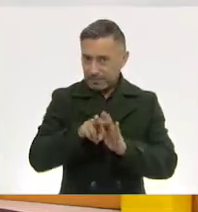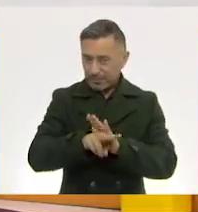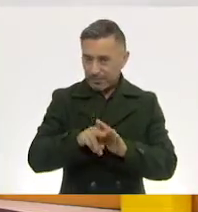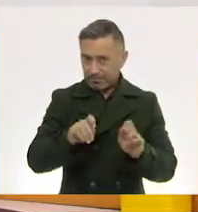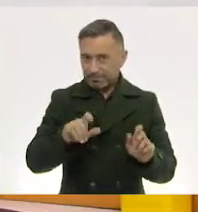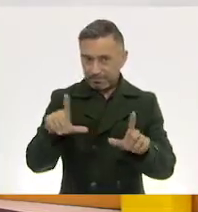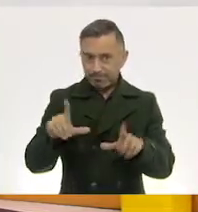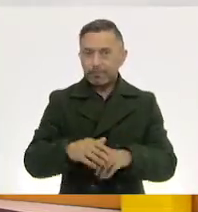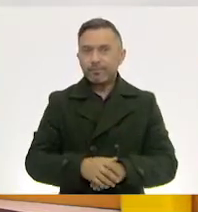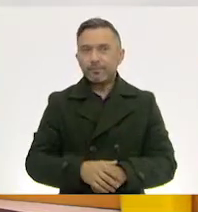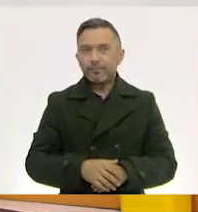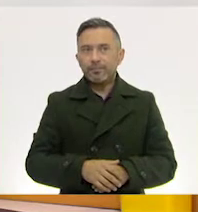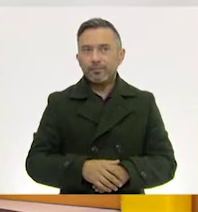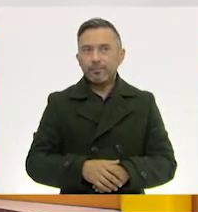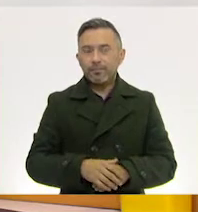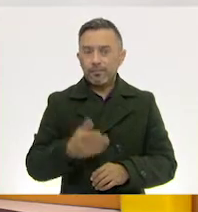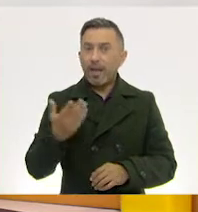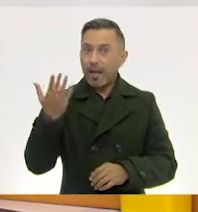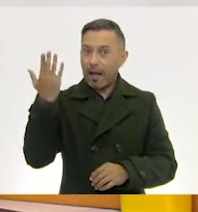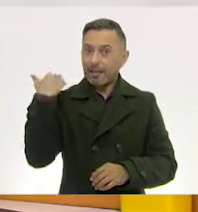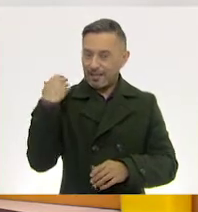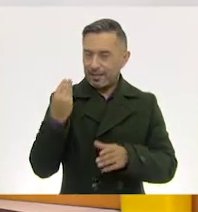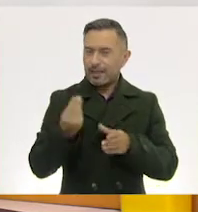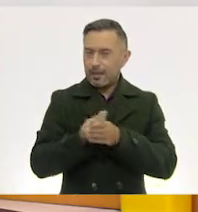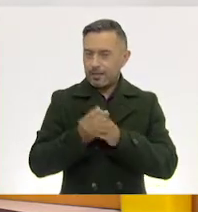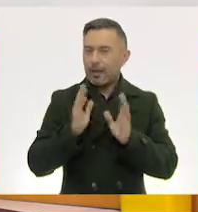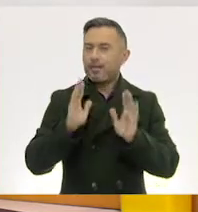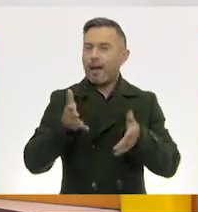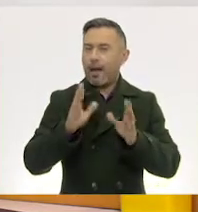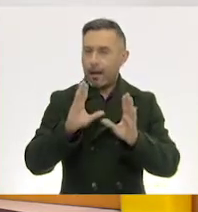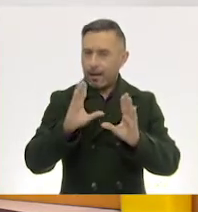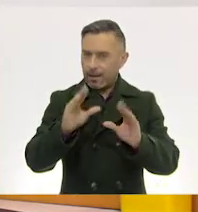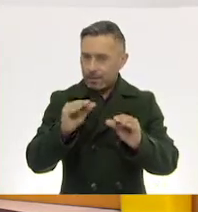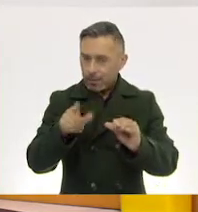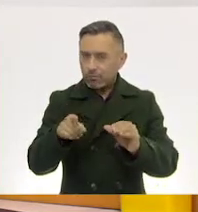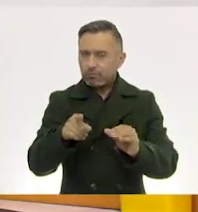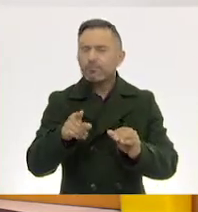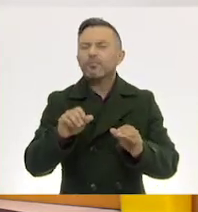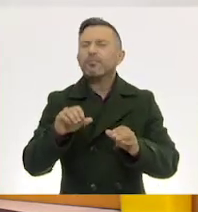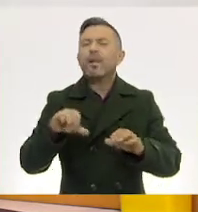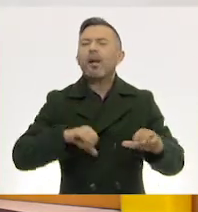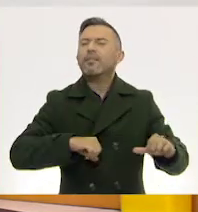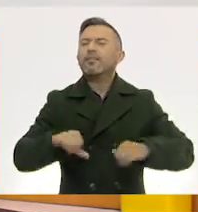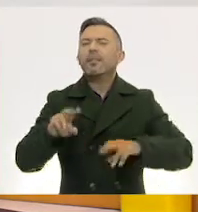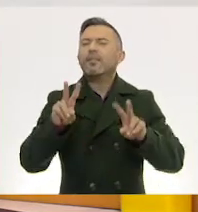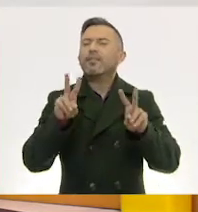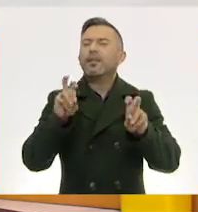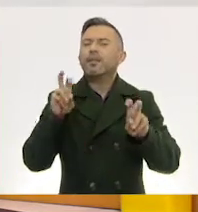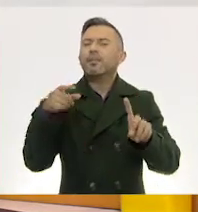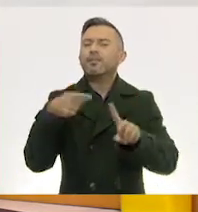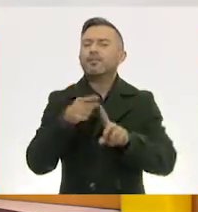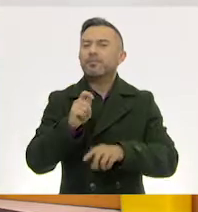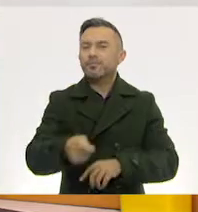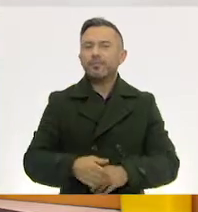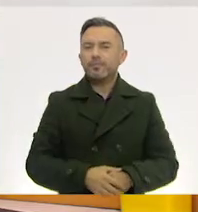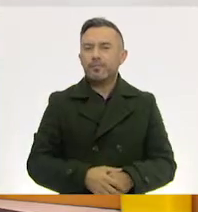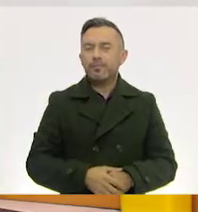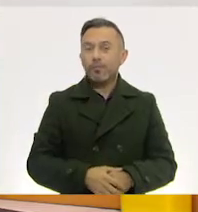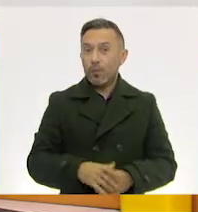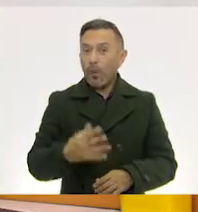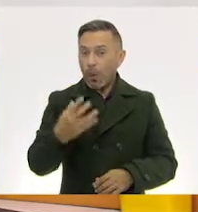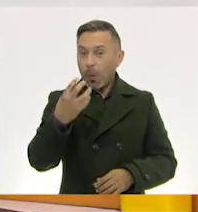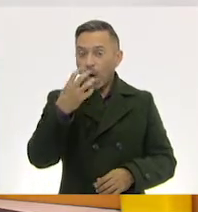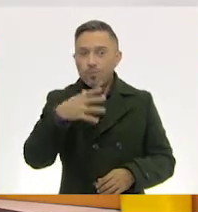una clase trabajada y explorada. Y la actividad se llama, vamos a cazar un oso.